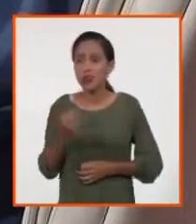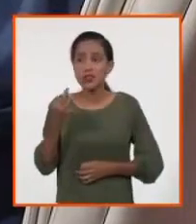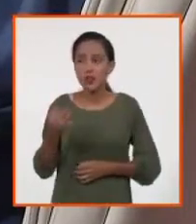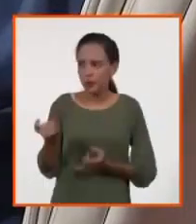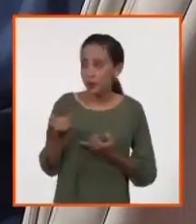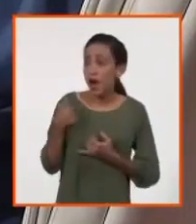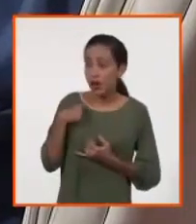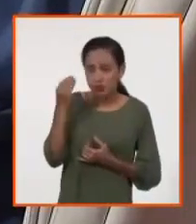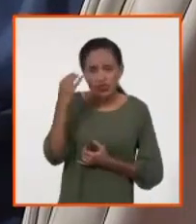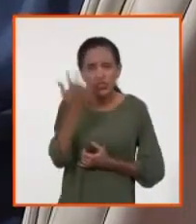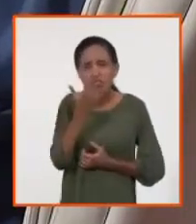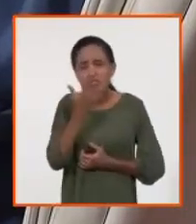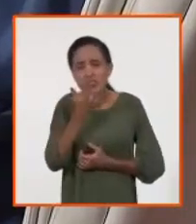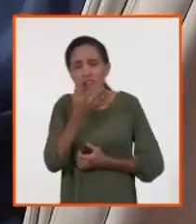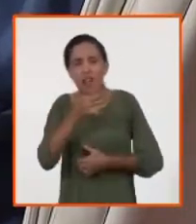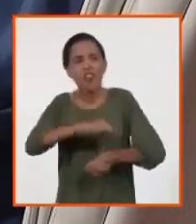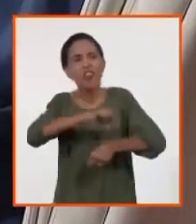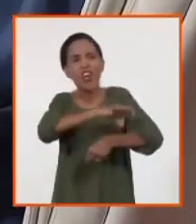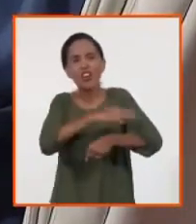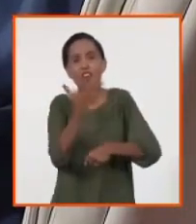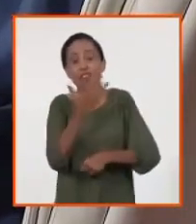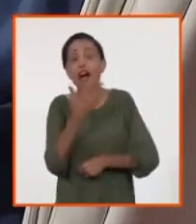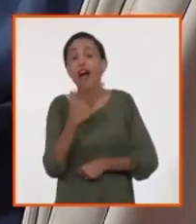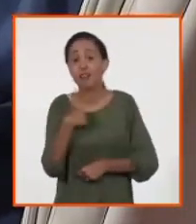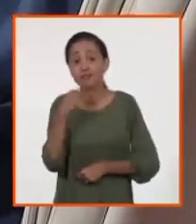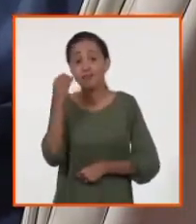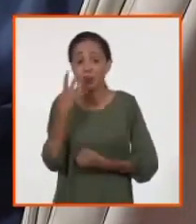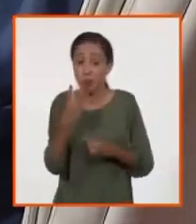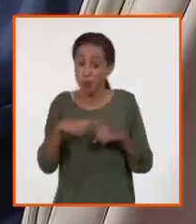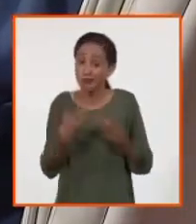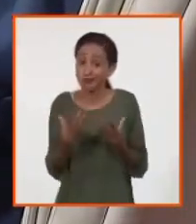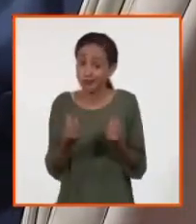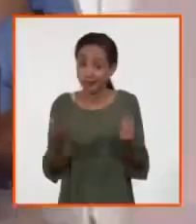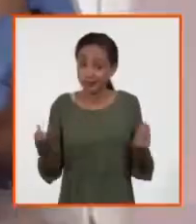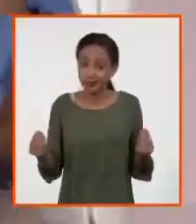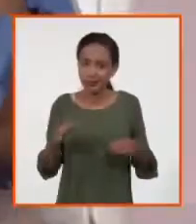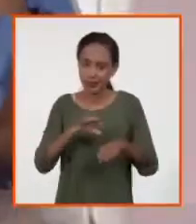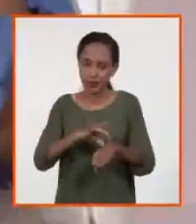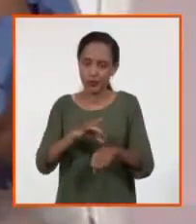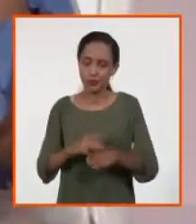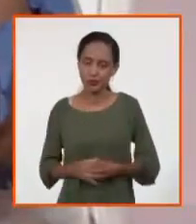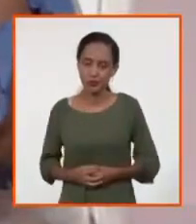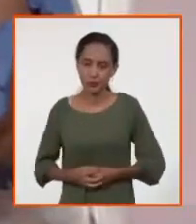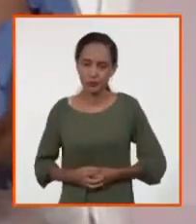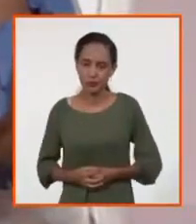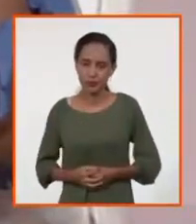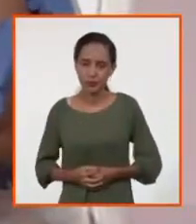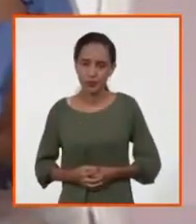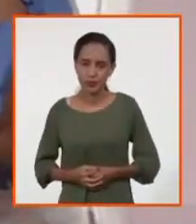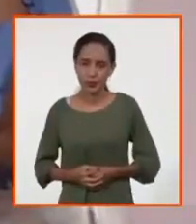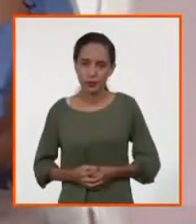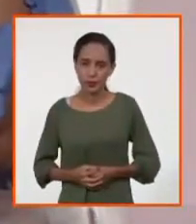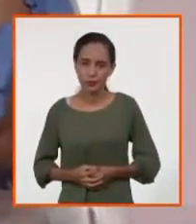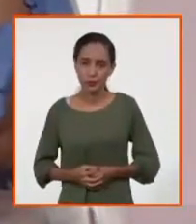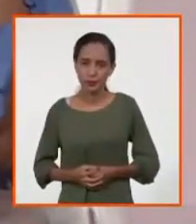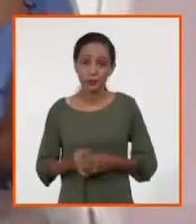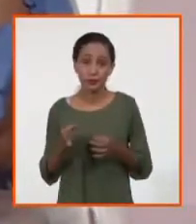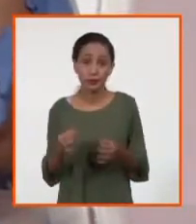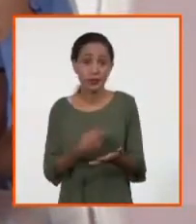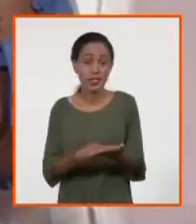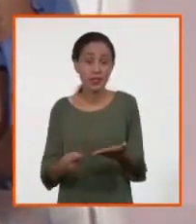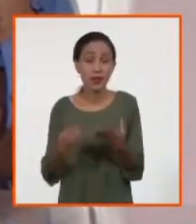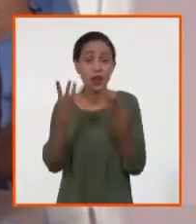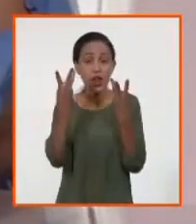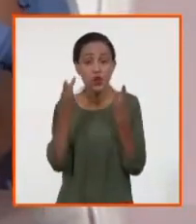está una circulación bastante elevada. ¿Y cómo siguió el ciclo? Siguió a partir de la semana número